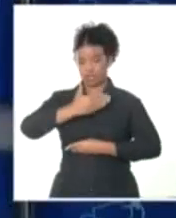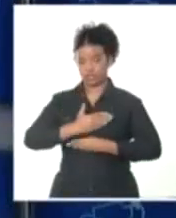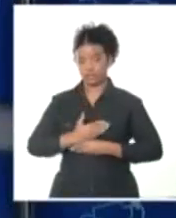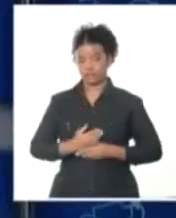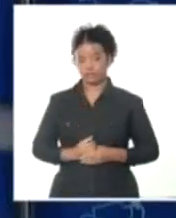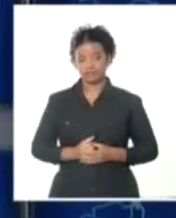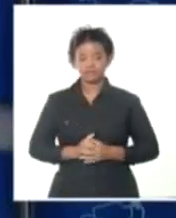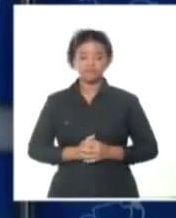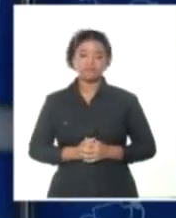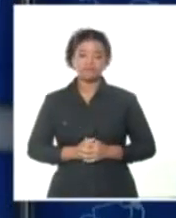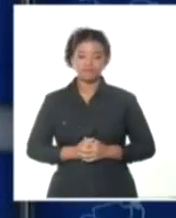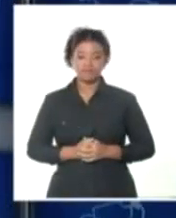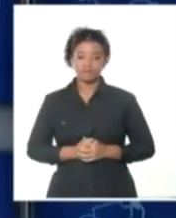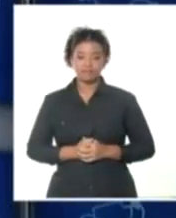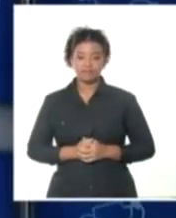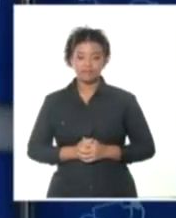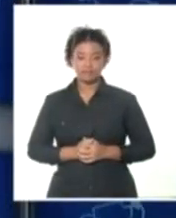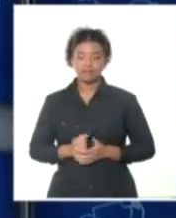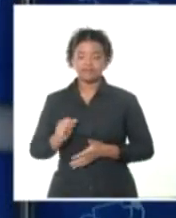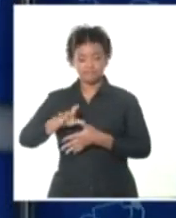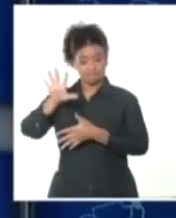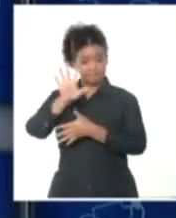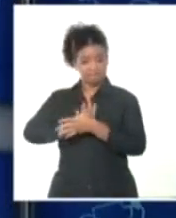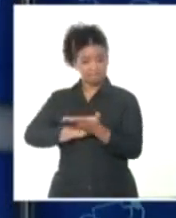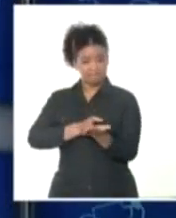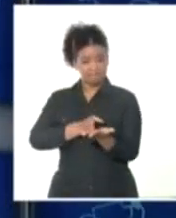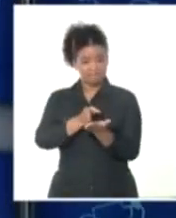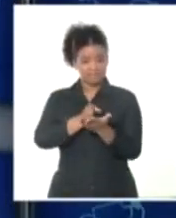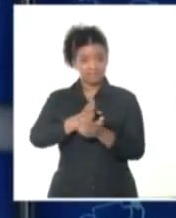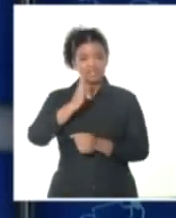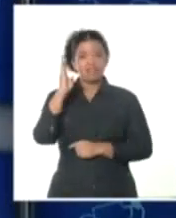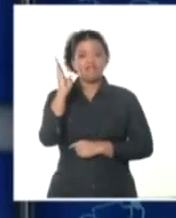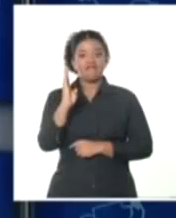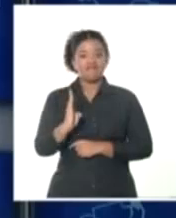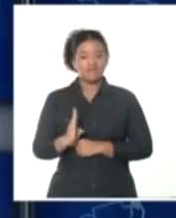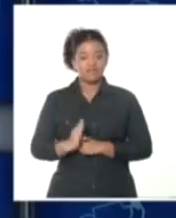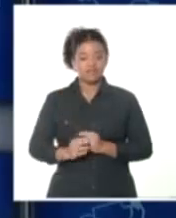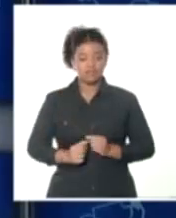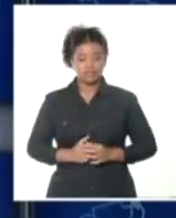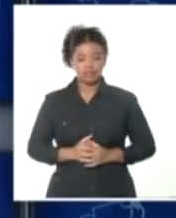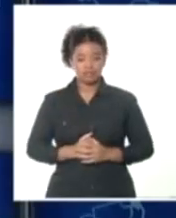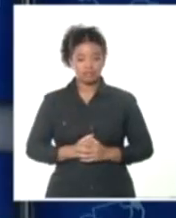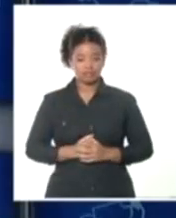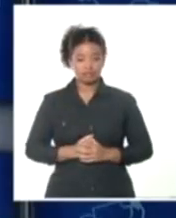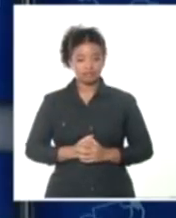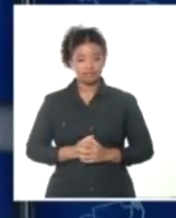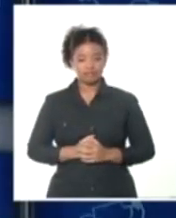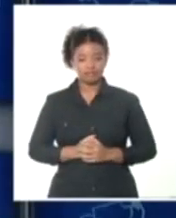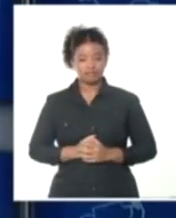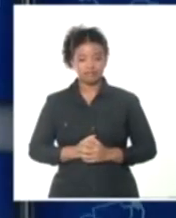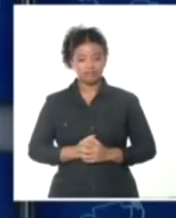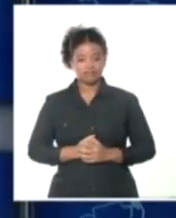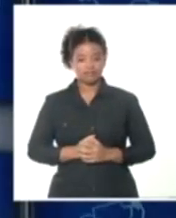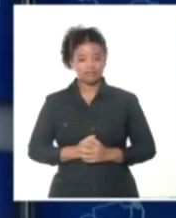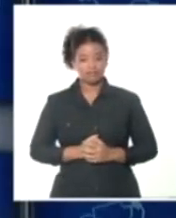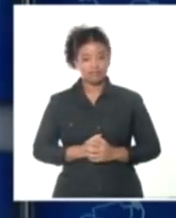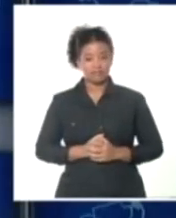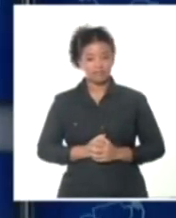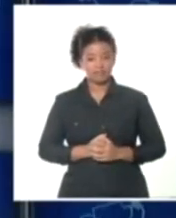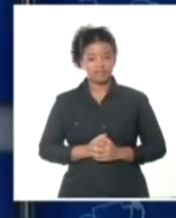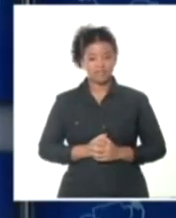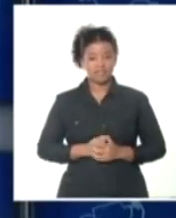Continuamos en la región y en Brasil un tribunal federal anuló una orden judicial contra el funcionamiento de Telegram en ese país.